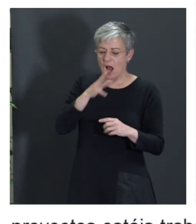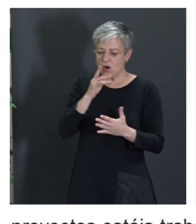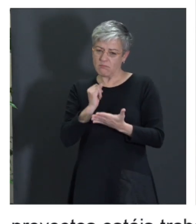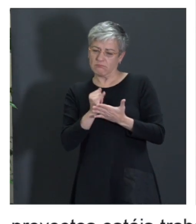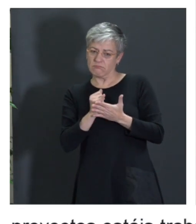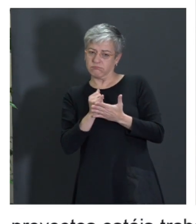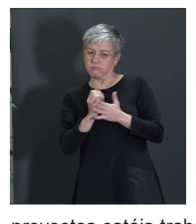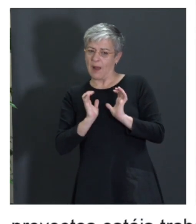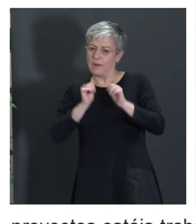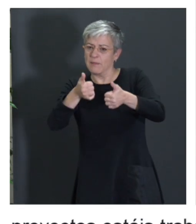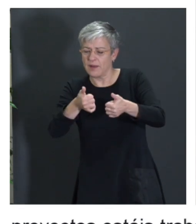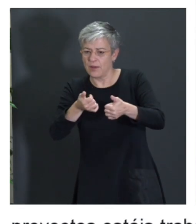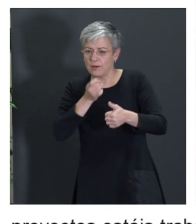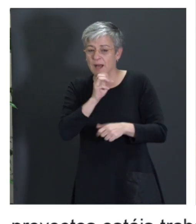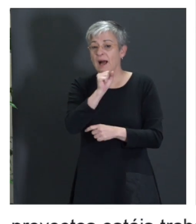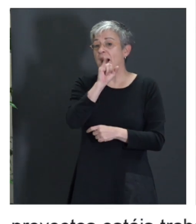ahora en marcha.